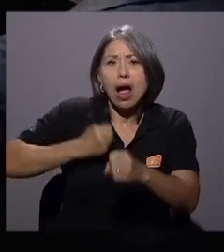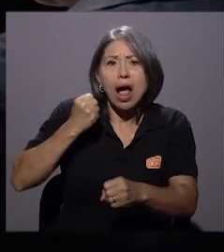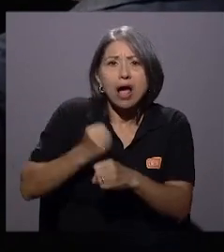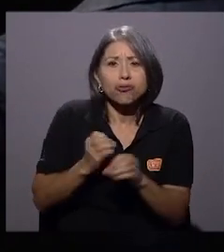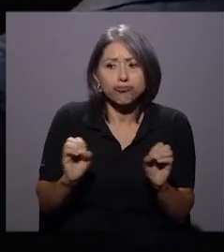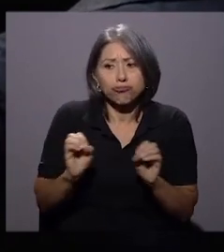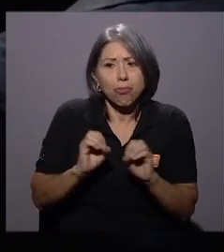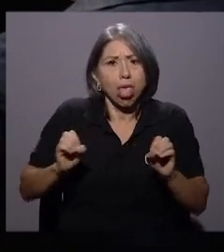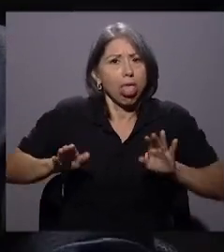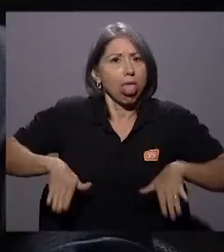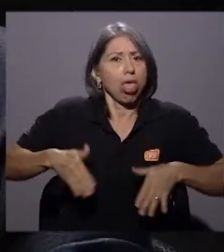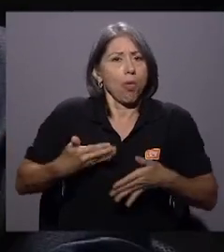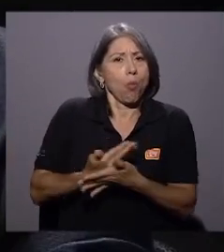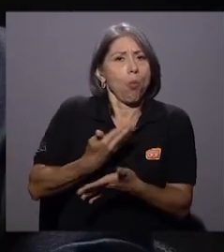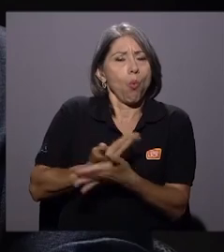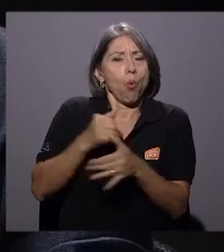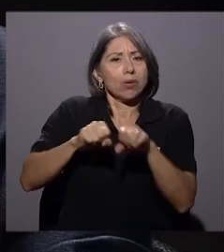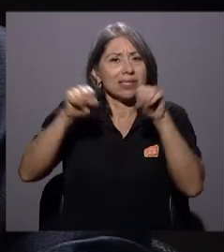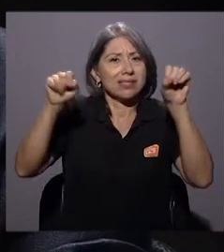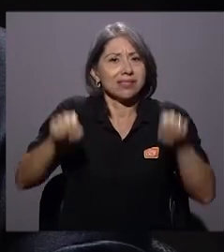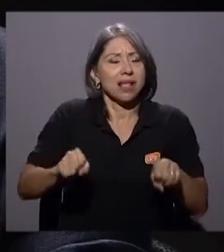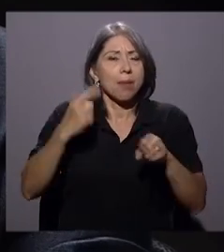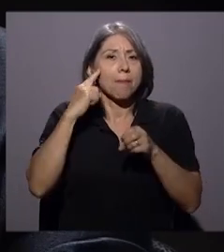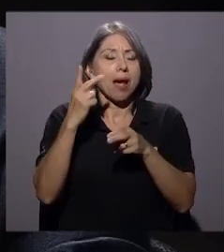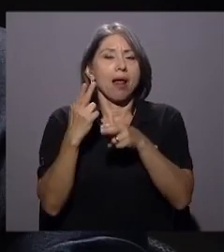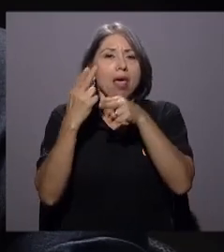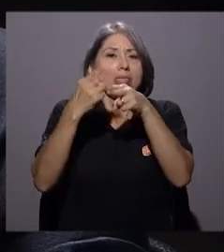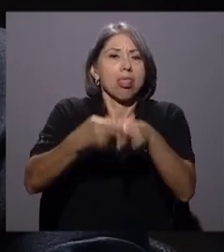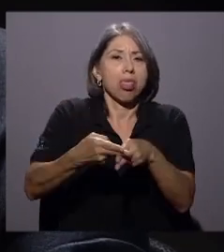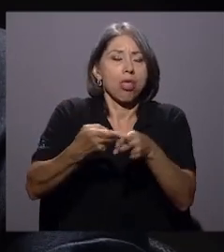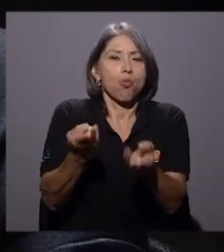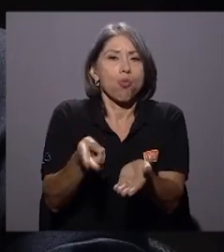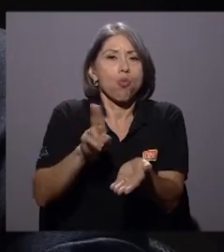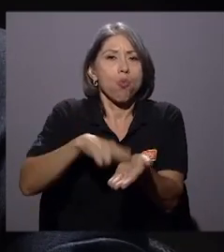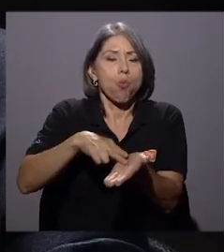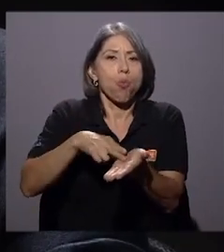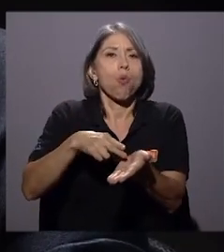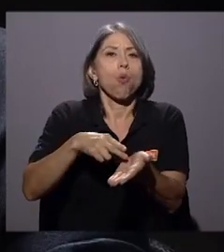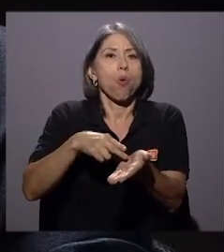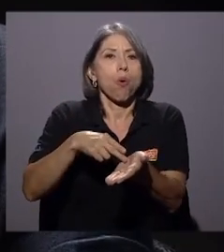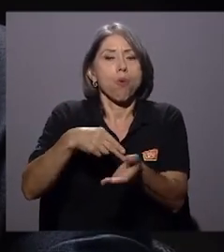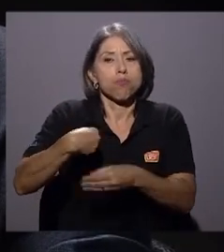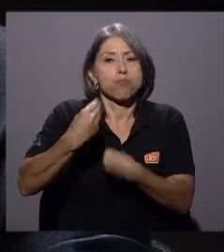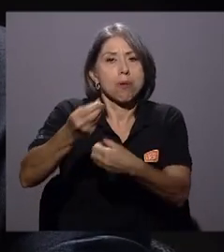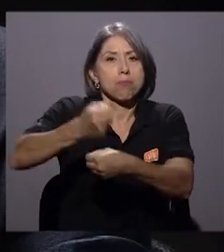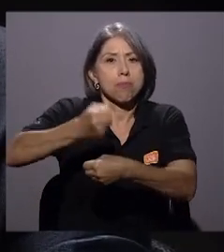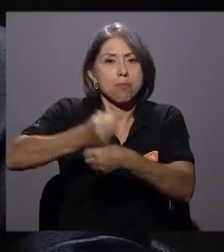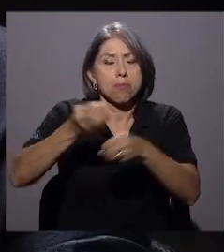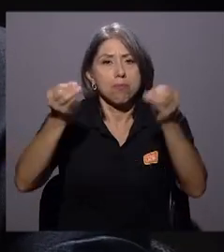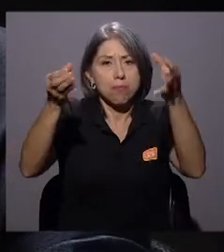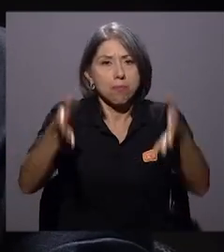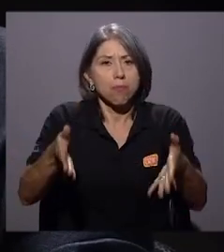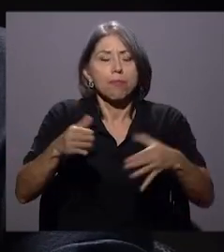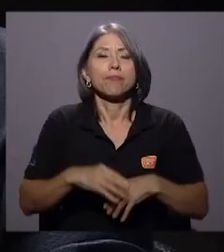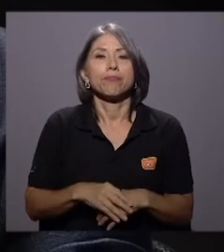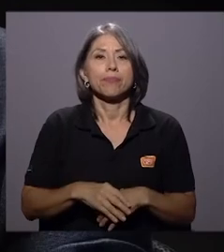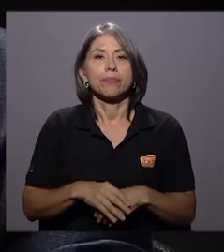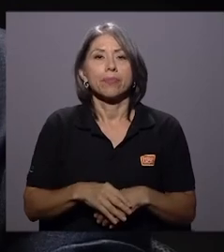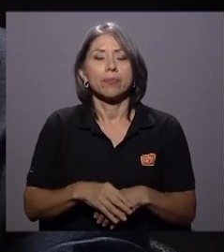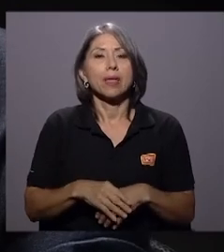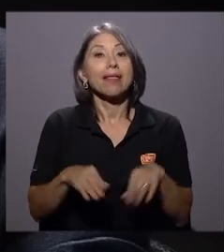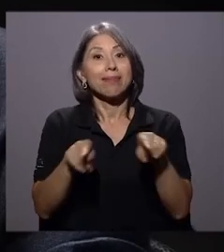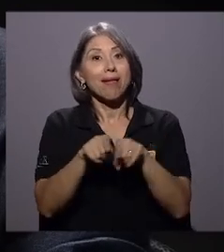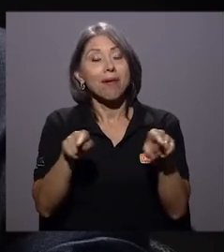modernizar el sistema de reclutamiento y contratación de los maestros y profesores. Aunado a ello, los resultados